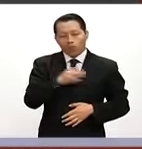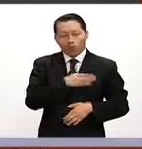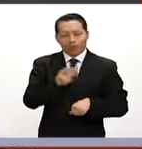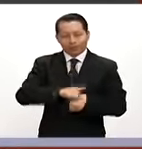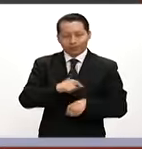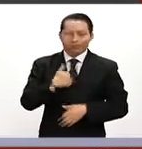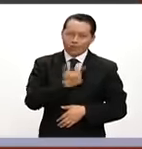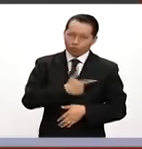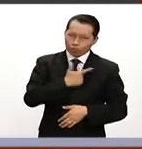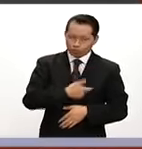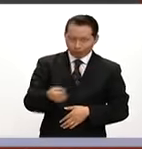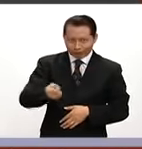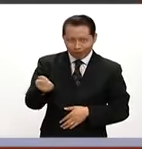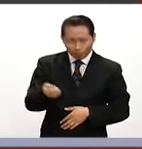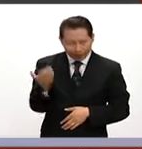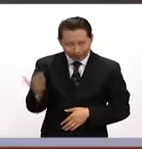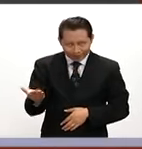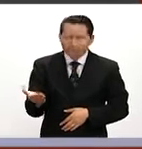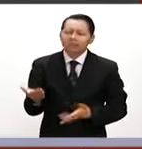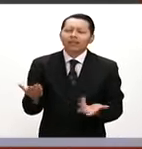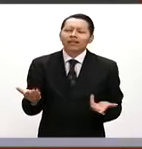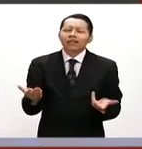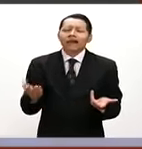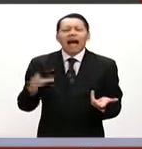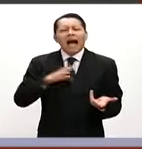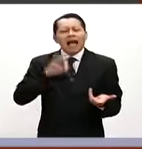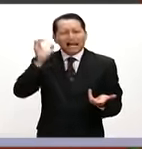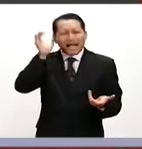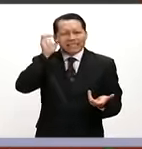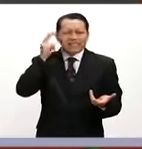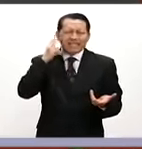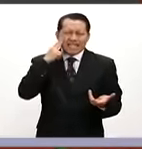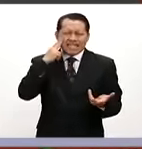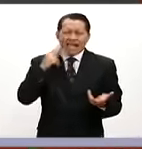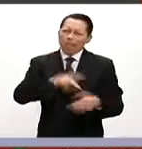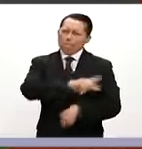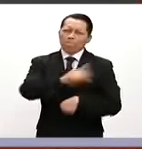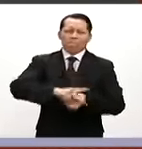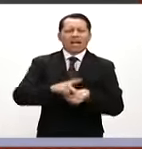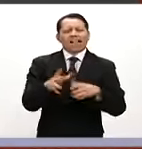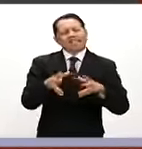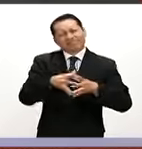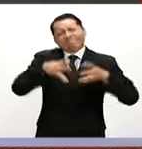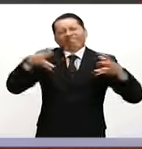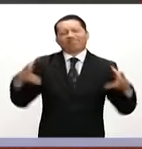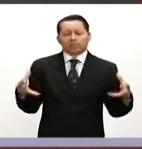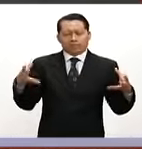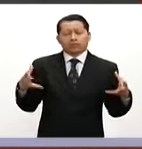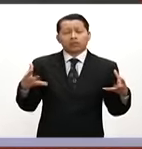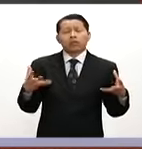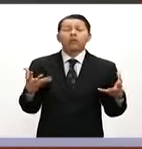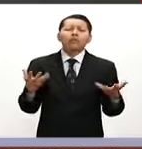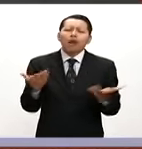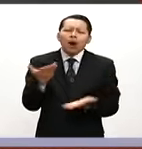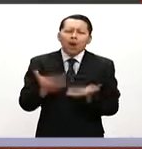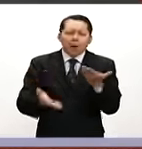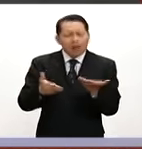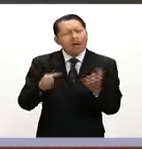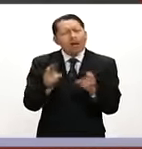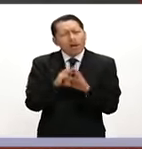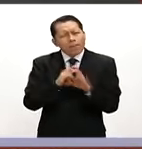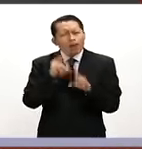¿Cómo se ve desde un país tan inmenso como China? ¿Cómo se ve a un país como México? Y también, ¿por qué es